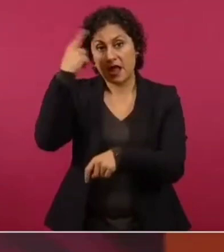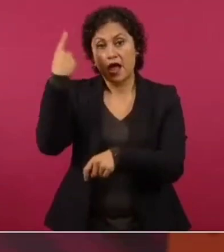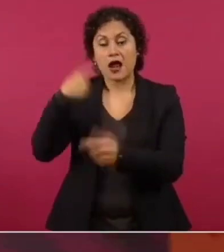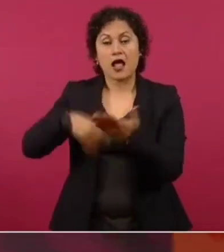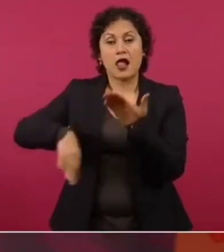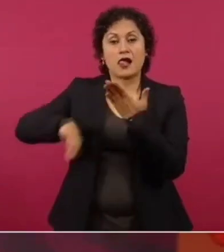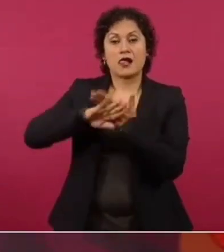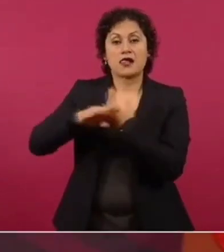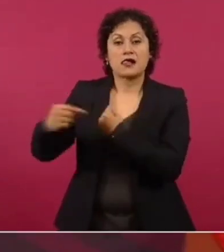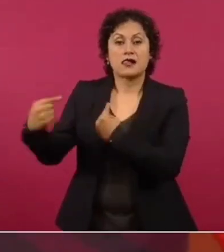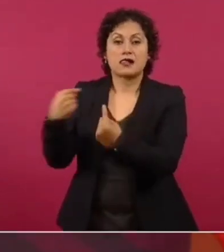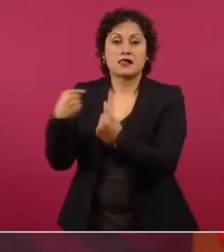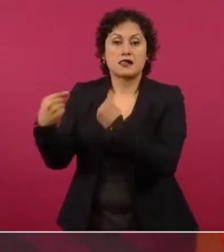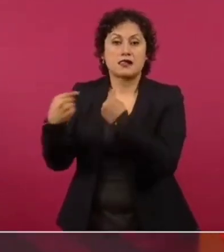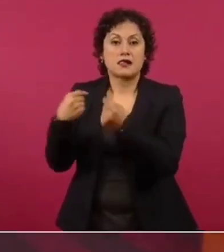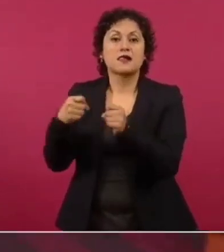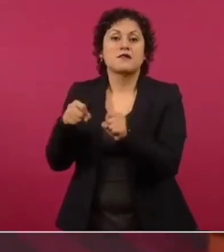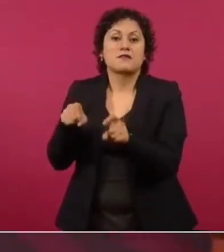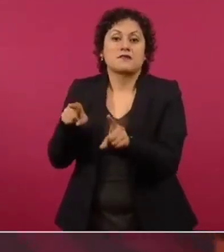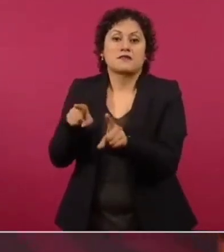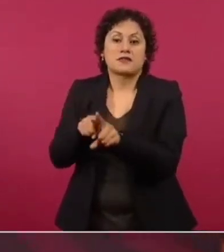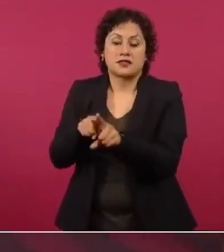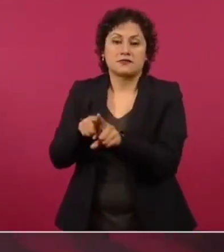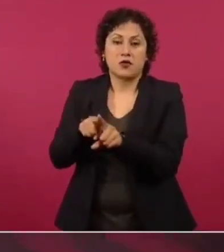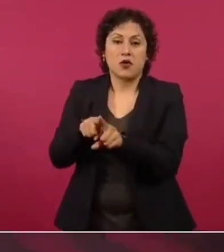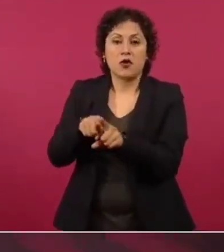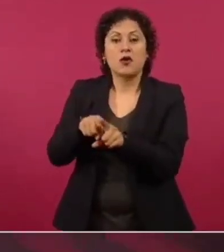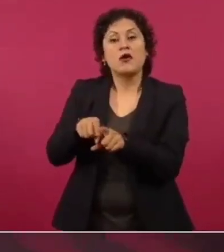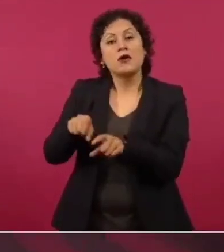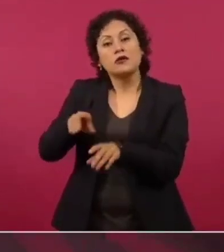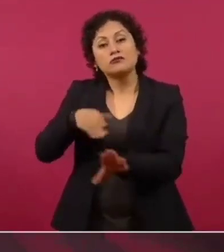en contra de Ana Guevara.